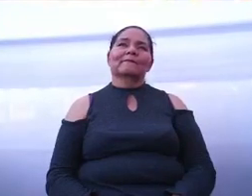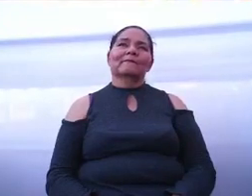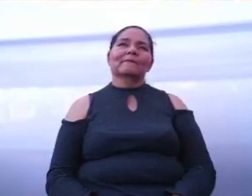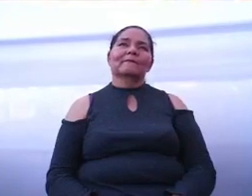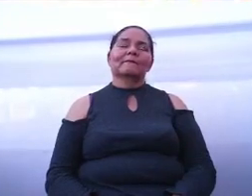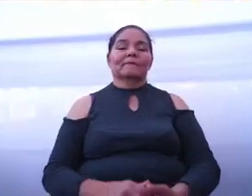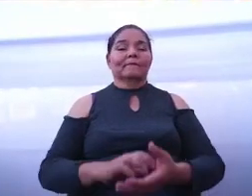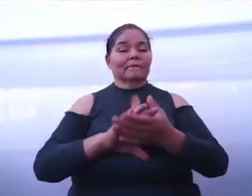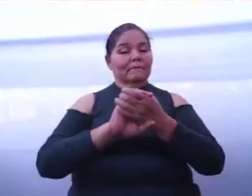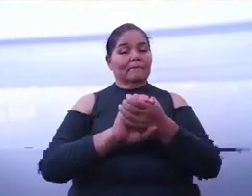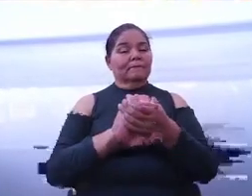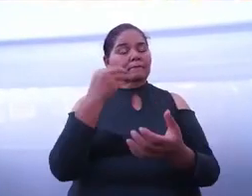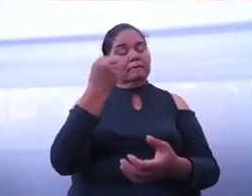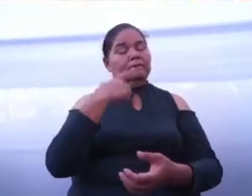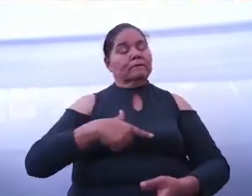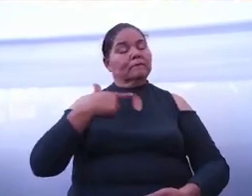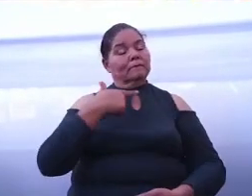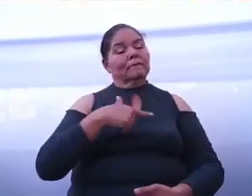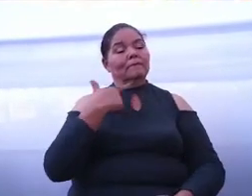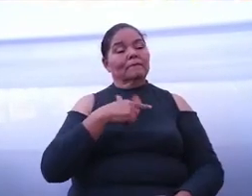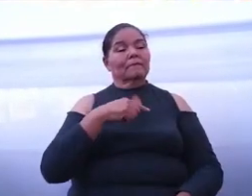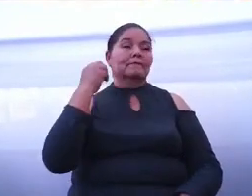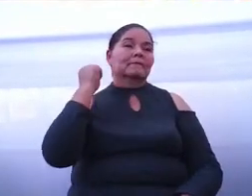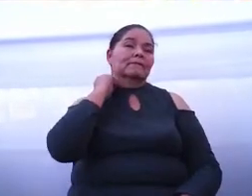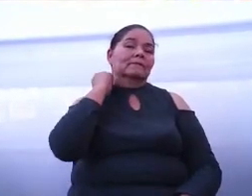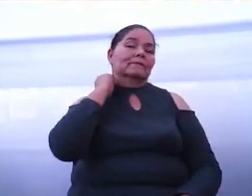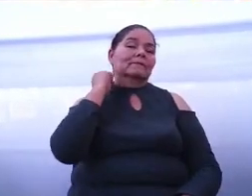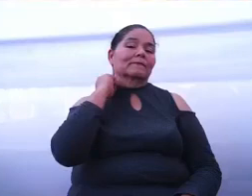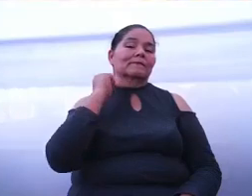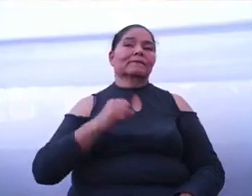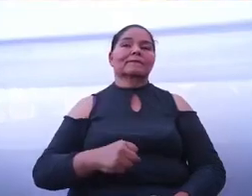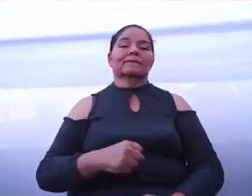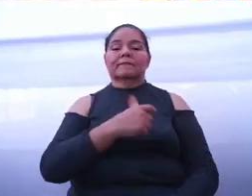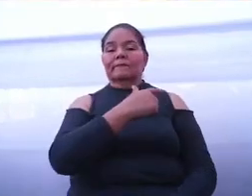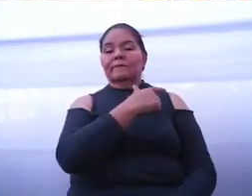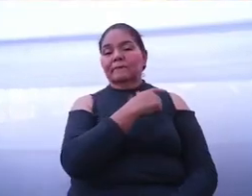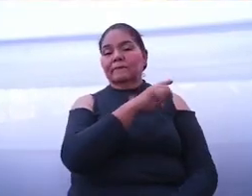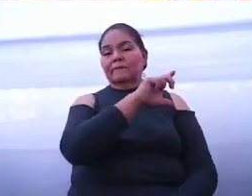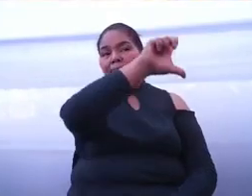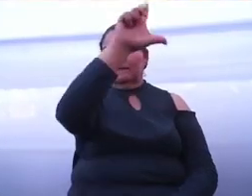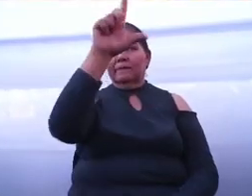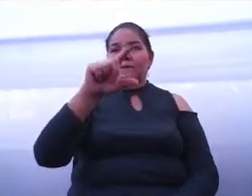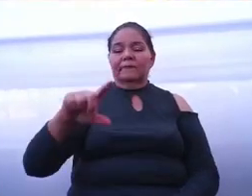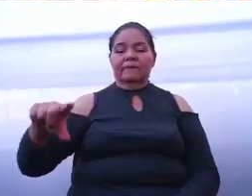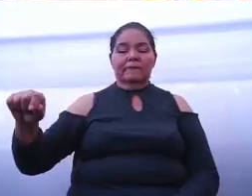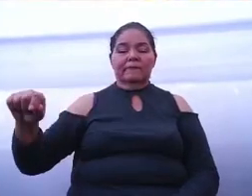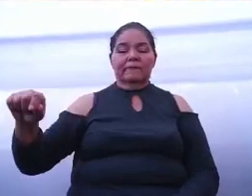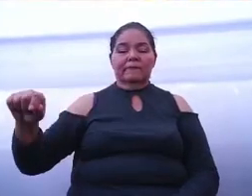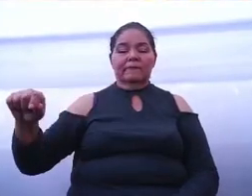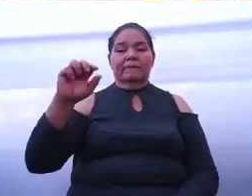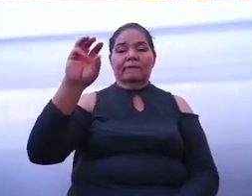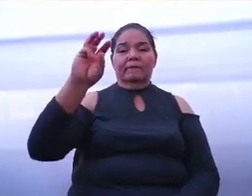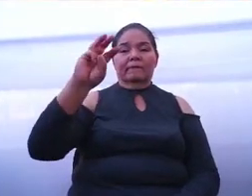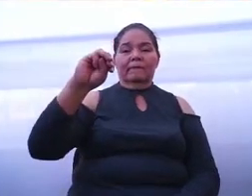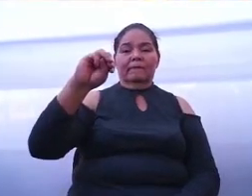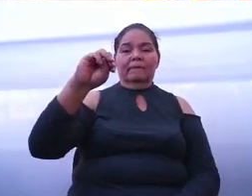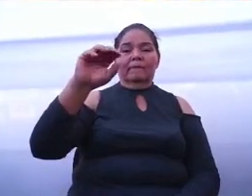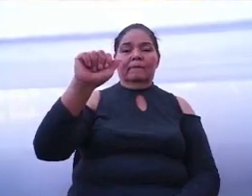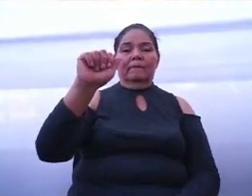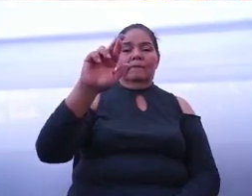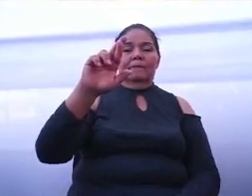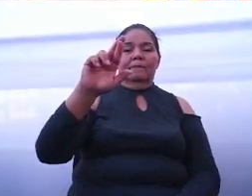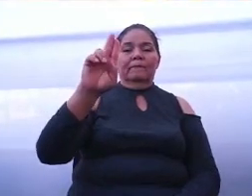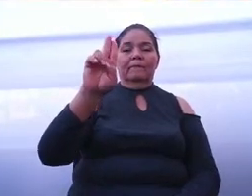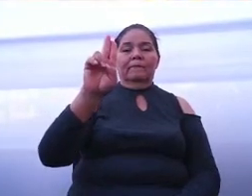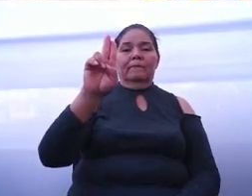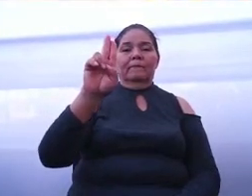Saludo con gusto a la senadora de la República, que anda por ahí, Malú Micher, así como a la